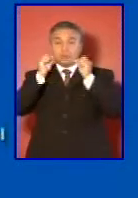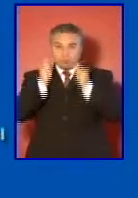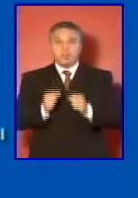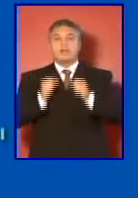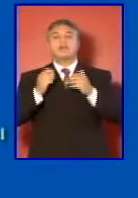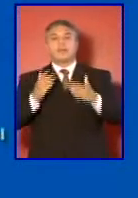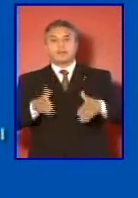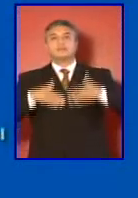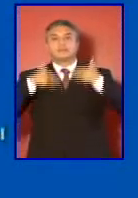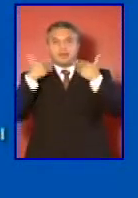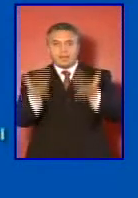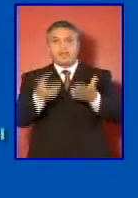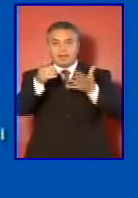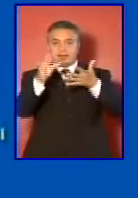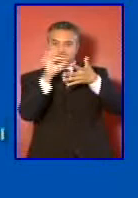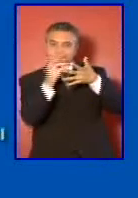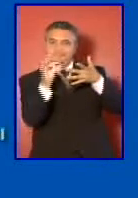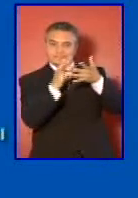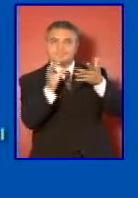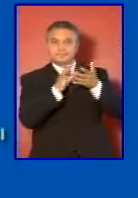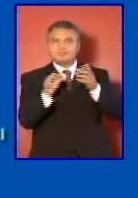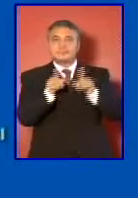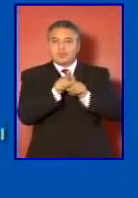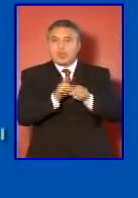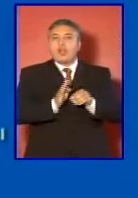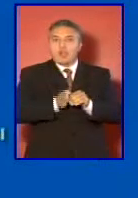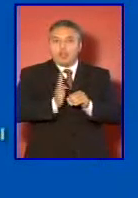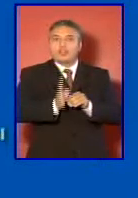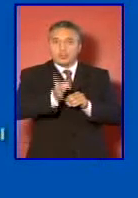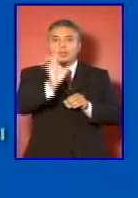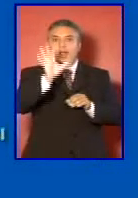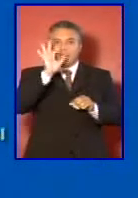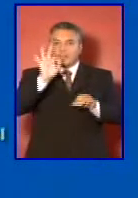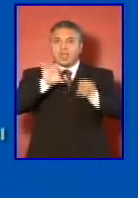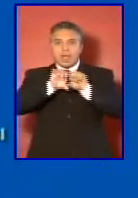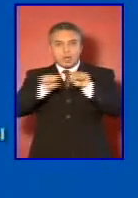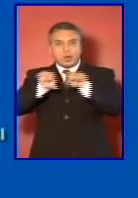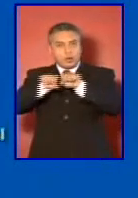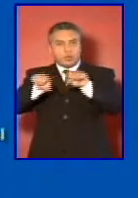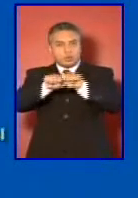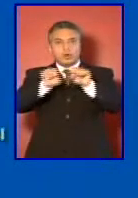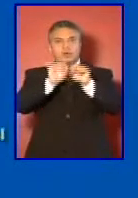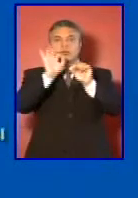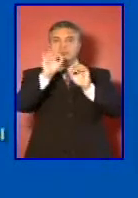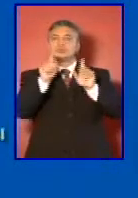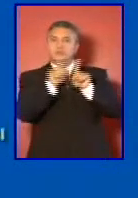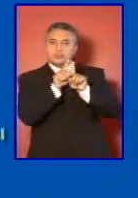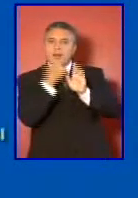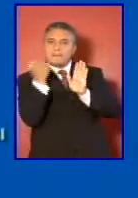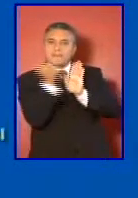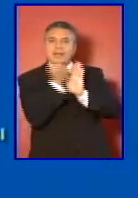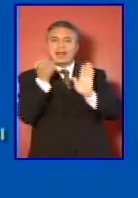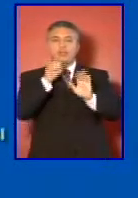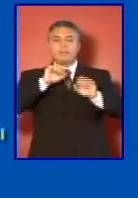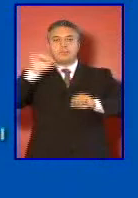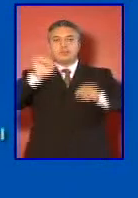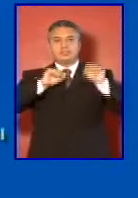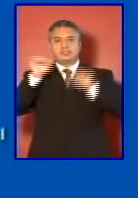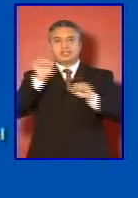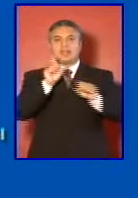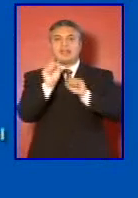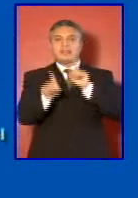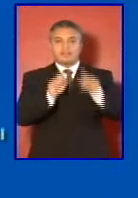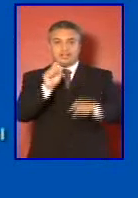elementos de continuidad y de consenso que han marcado la política de defensa de Chile en las